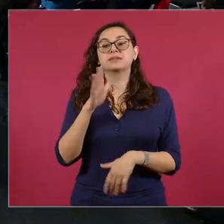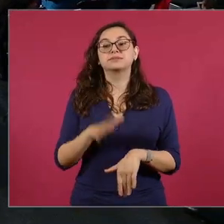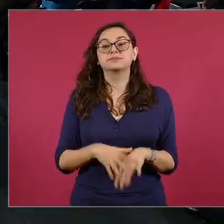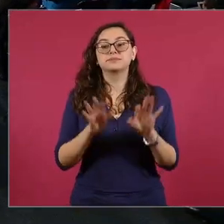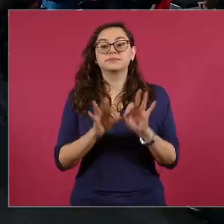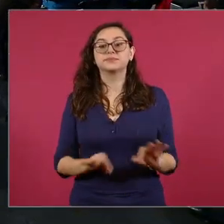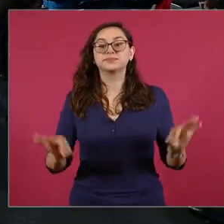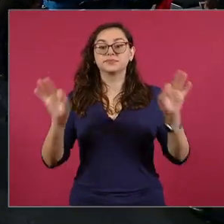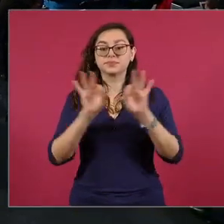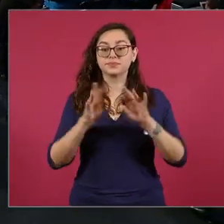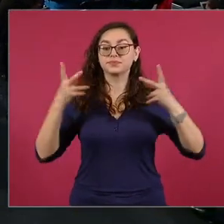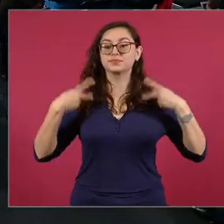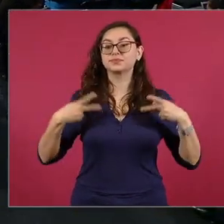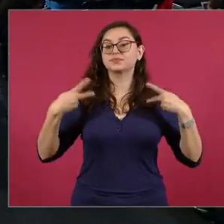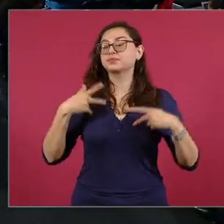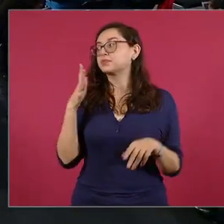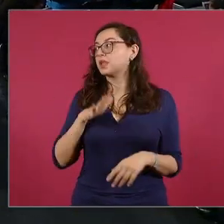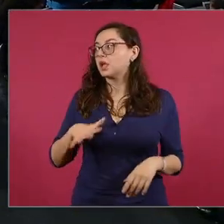está muy contenta,